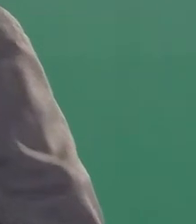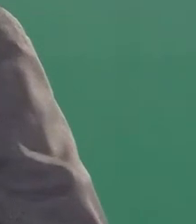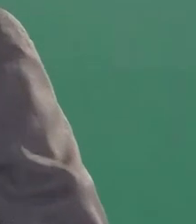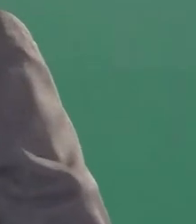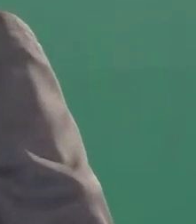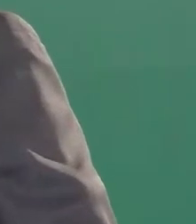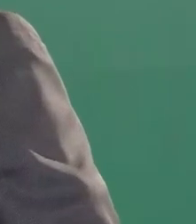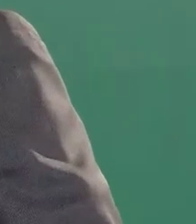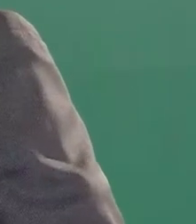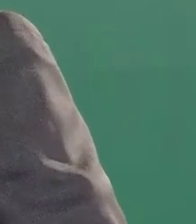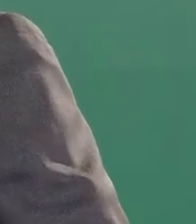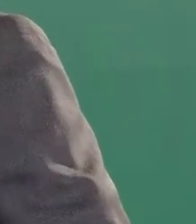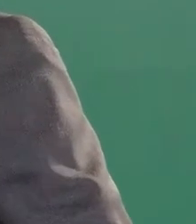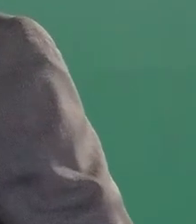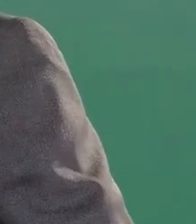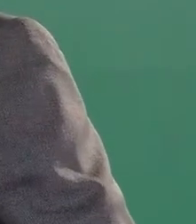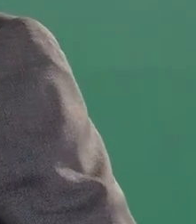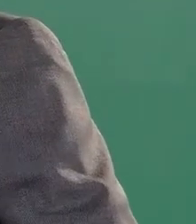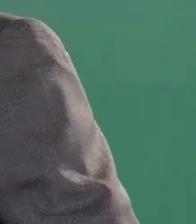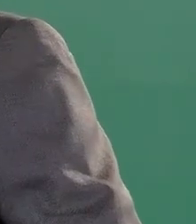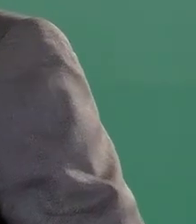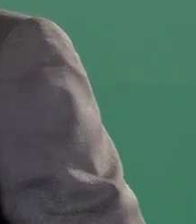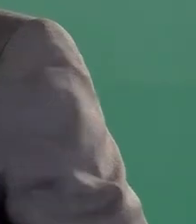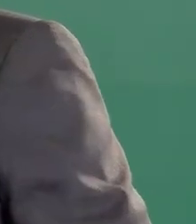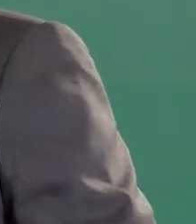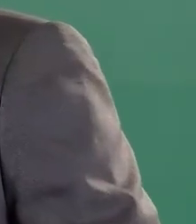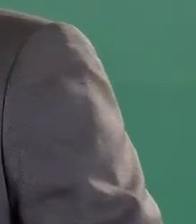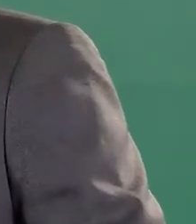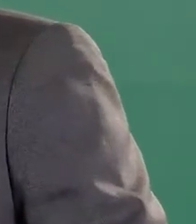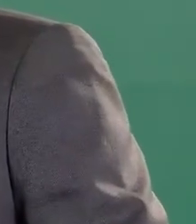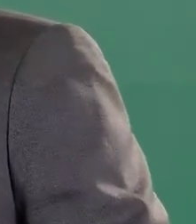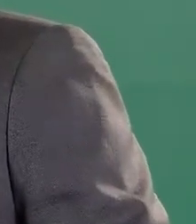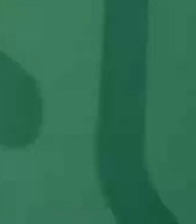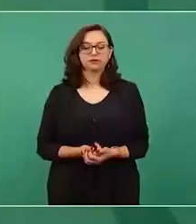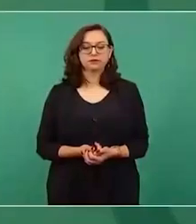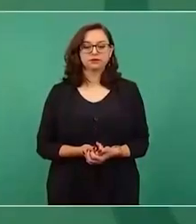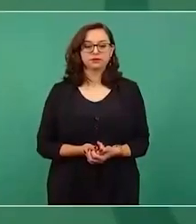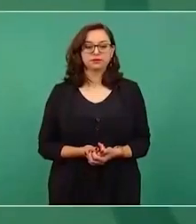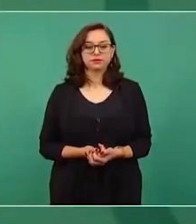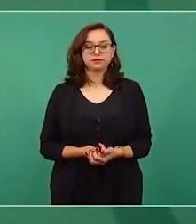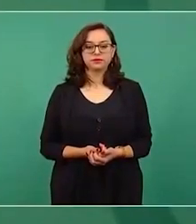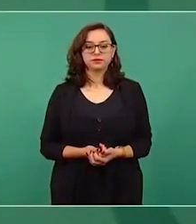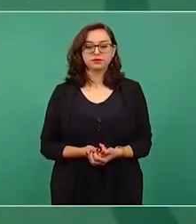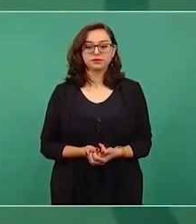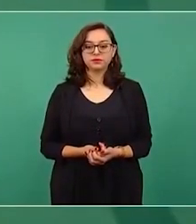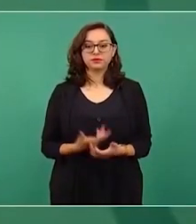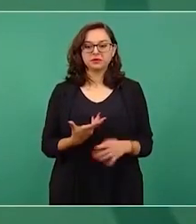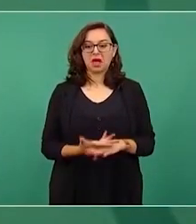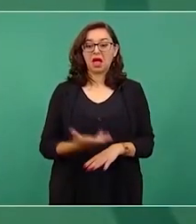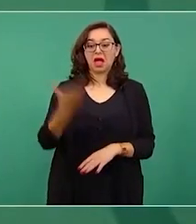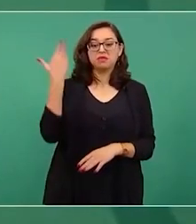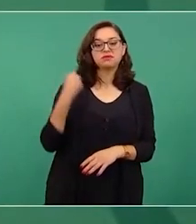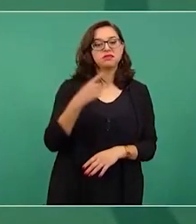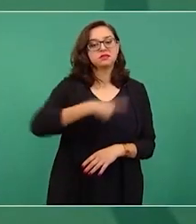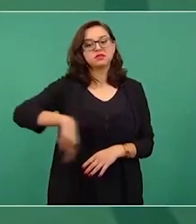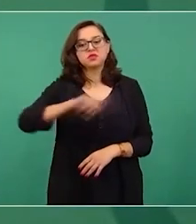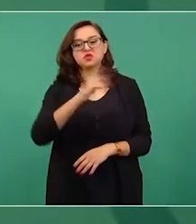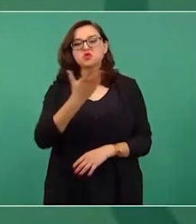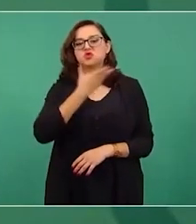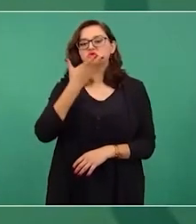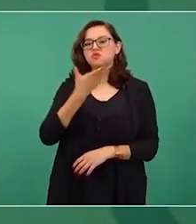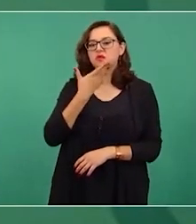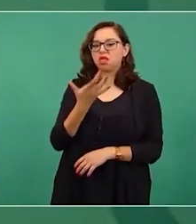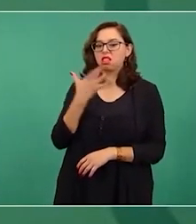otra cosa eso es historia ahora hay una nueva